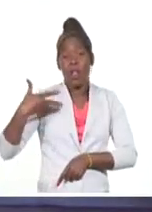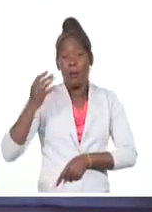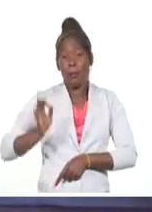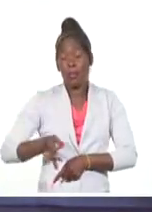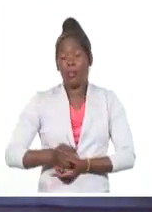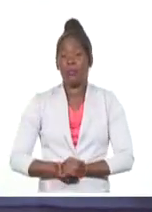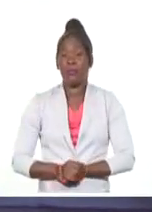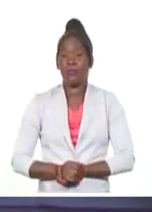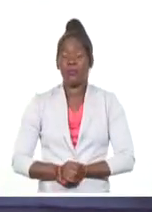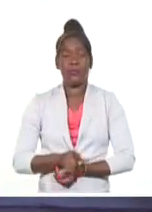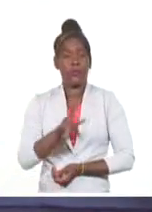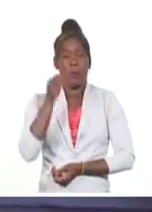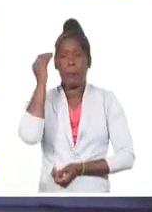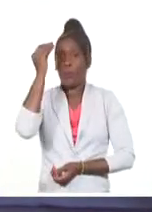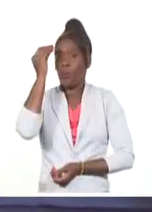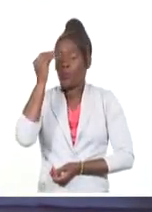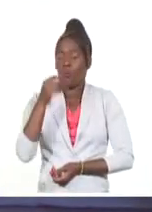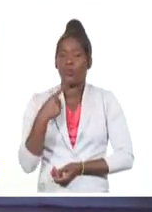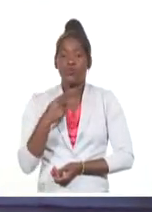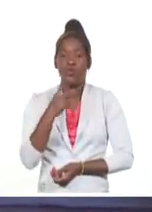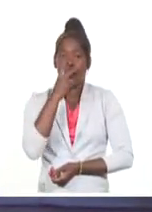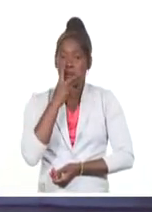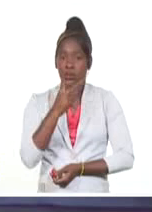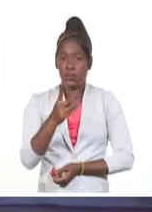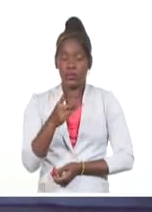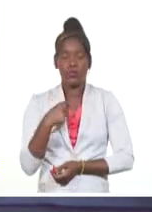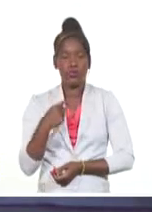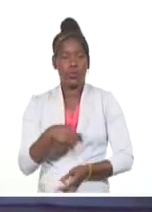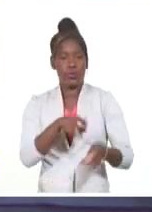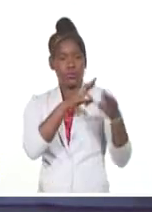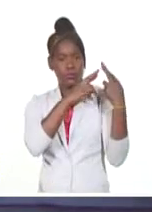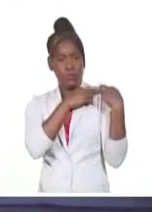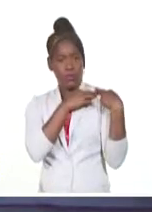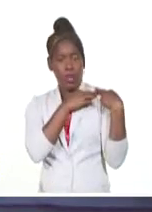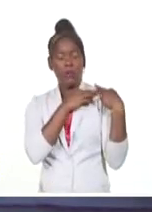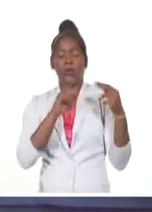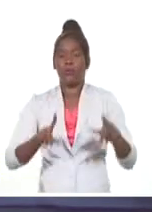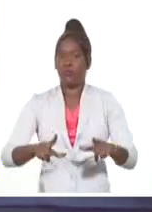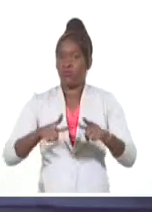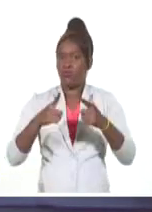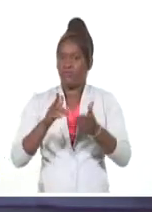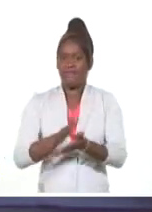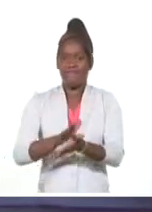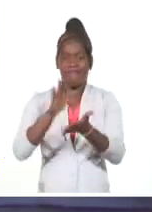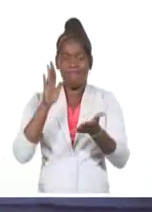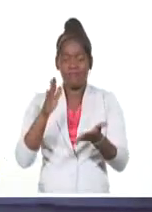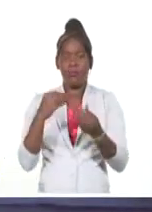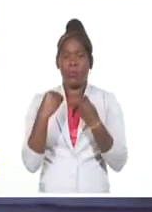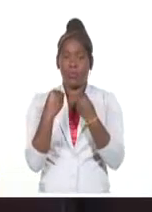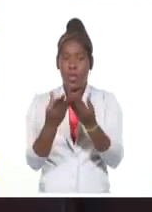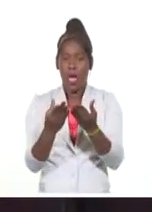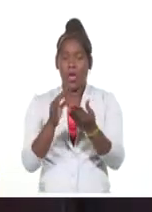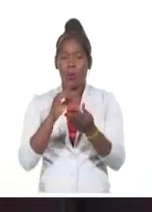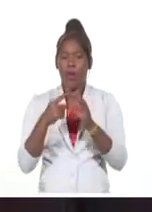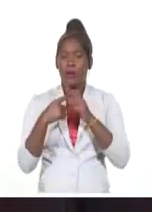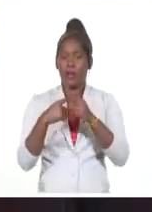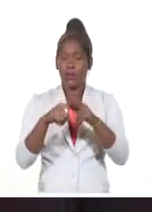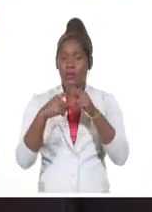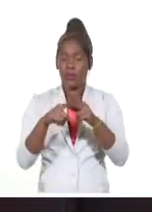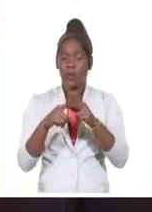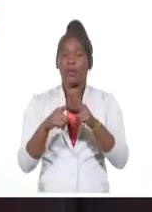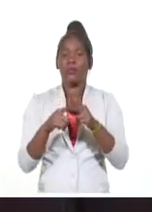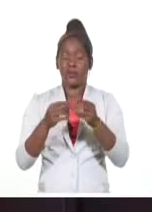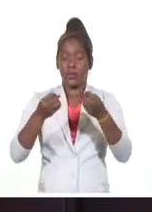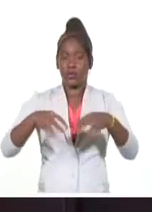atendidos por nosotros y estará la responsabilidad y el compromiso de seguir llevando resultados al pueblo de Villaclaro. Nos